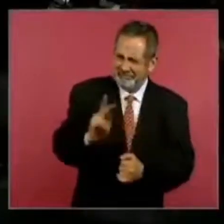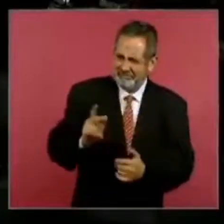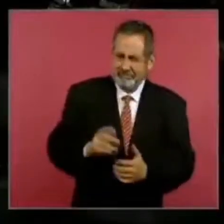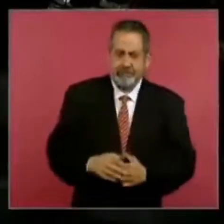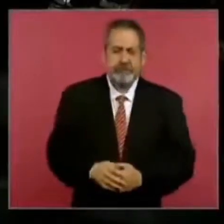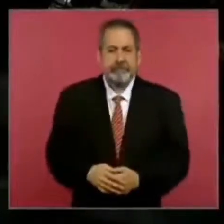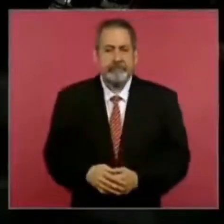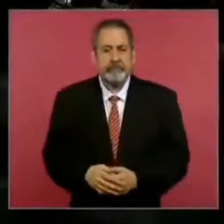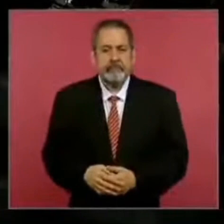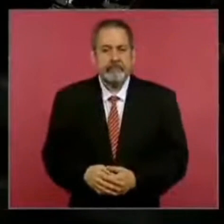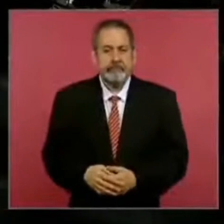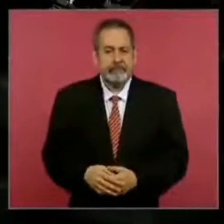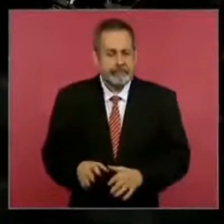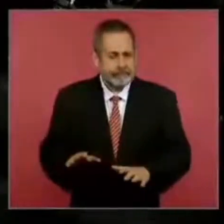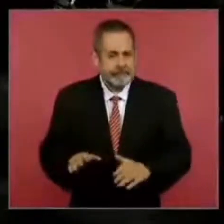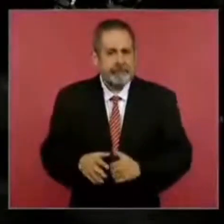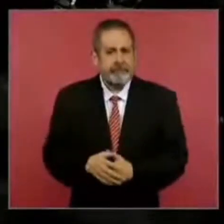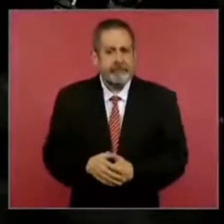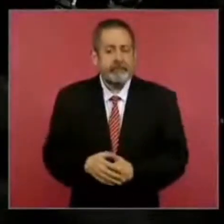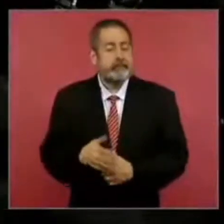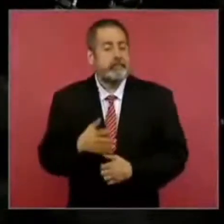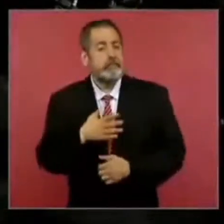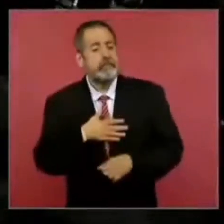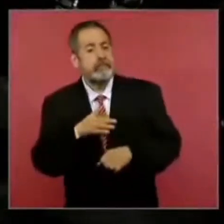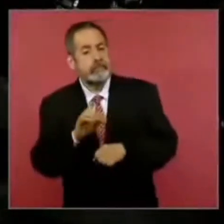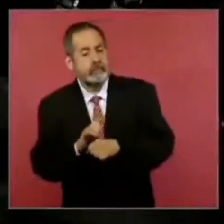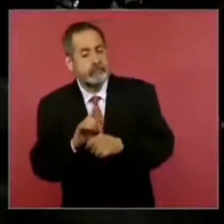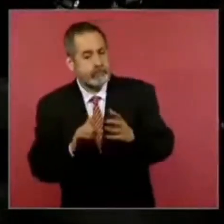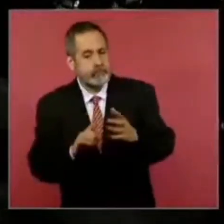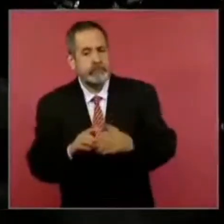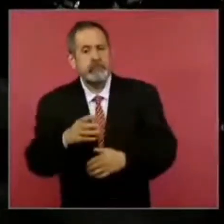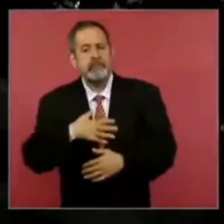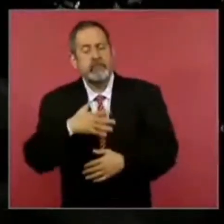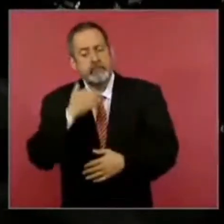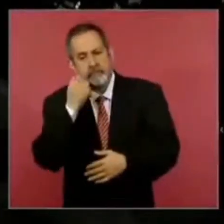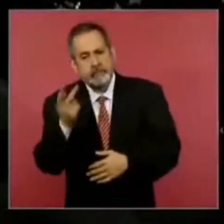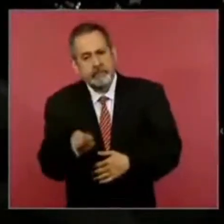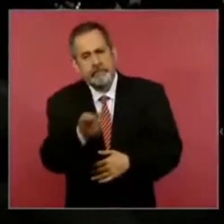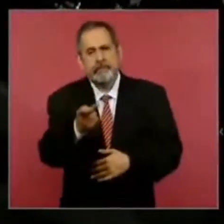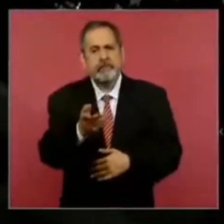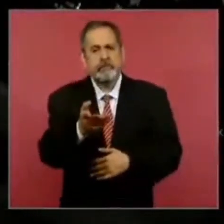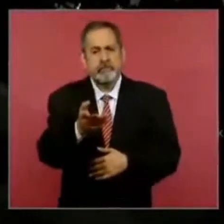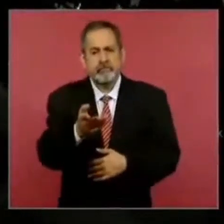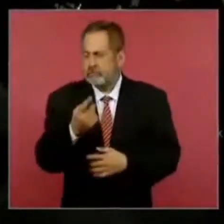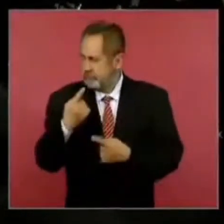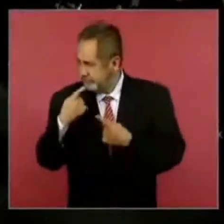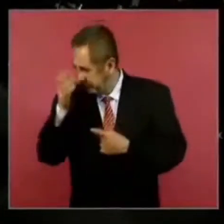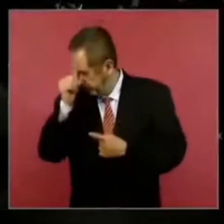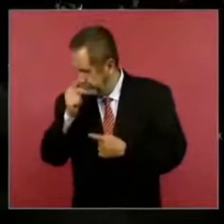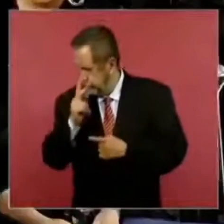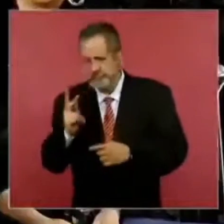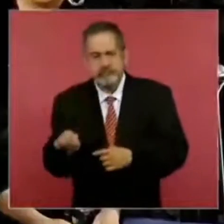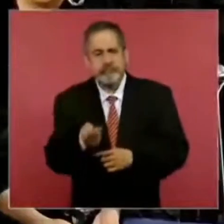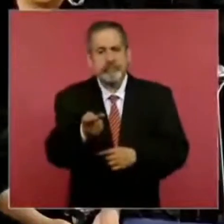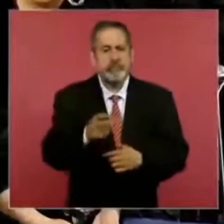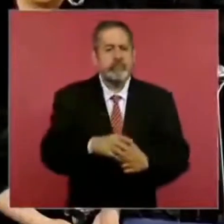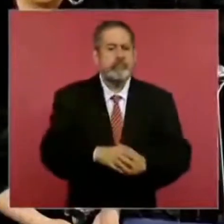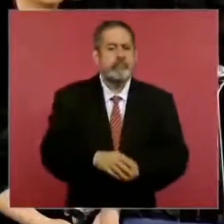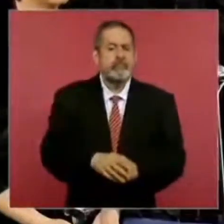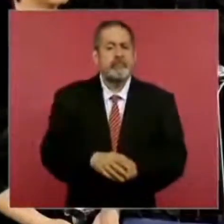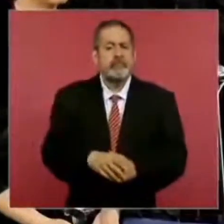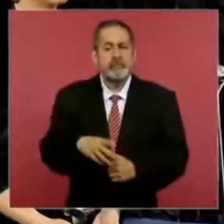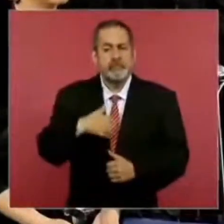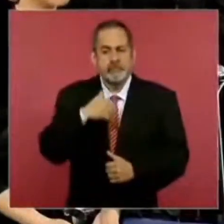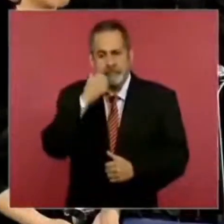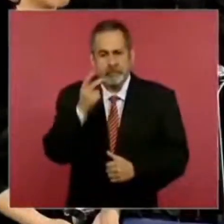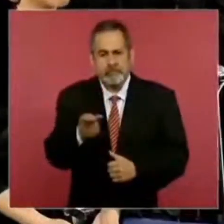presidente, lo de Sarrivar, lo va a preguntar mi compañera Celsin. Yo le quiero preguntar, porque ya nos pusimos de acuerdo, pero yo le quiero